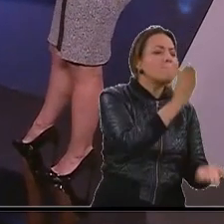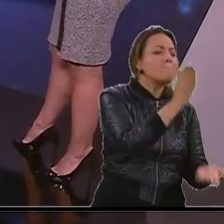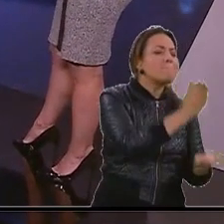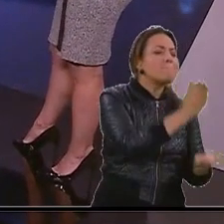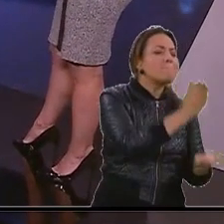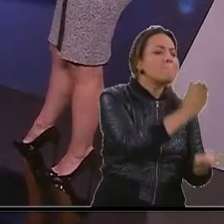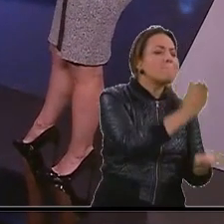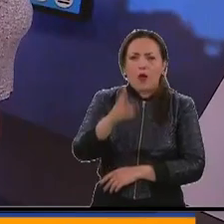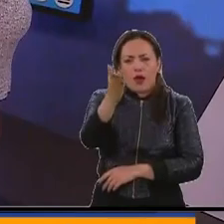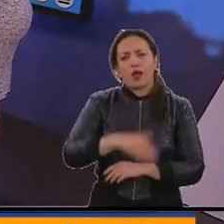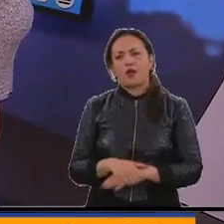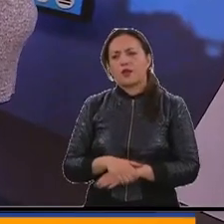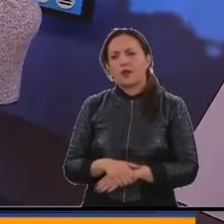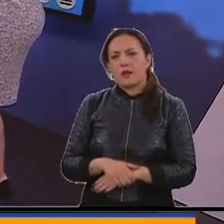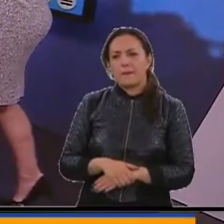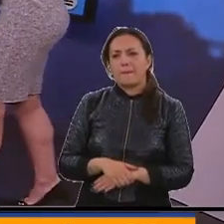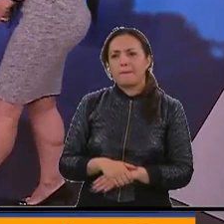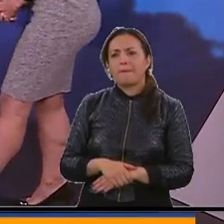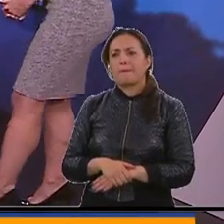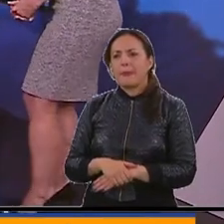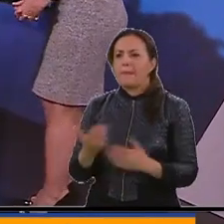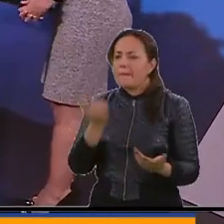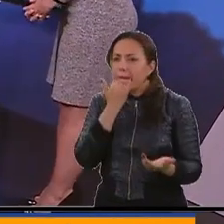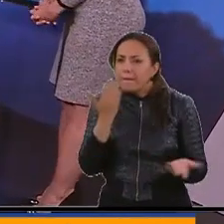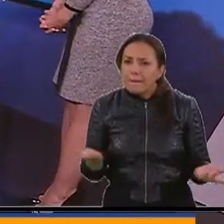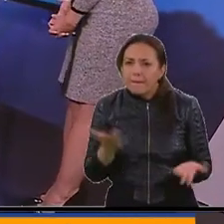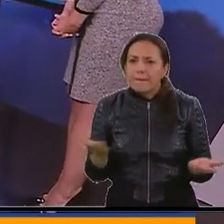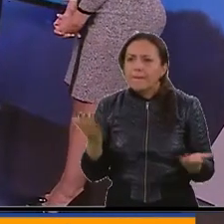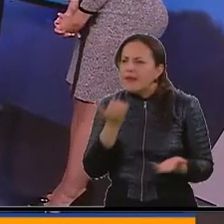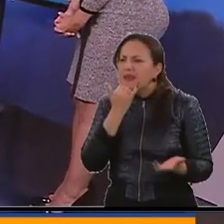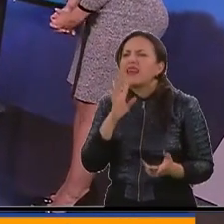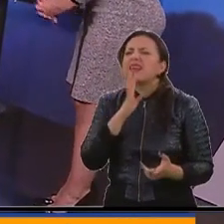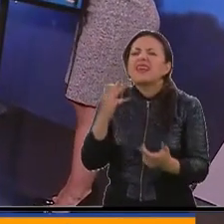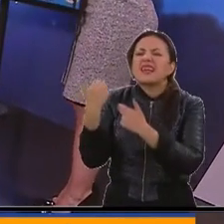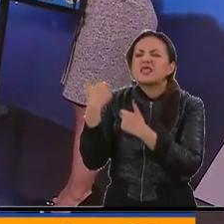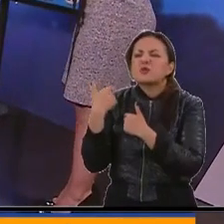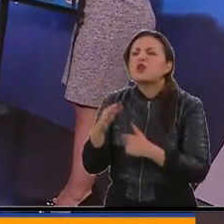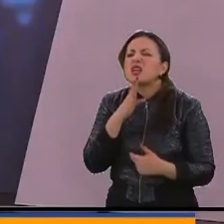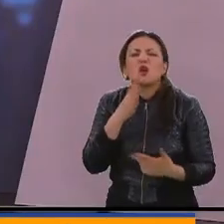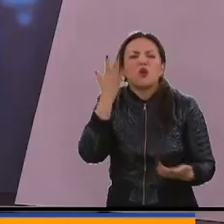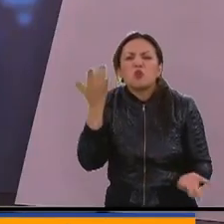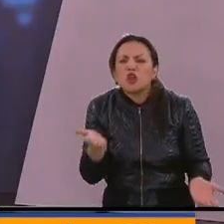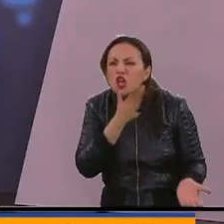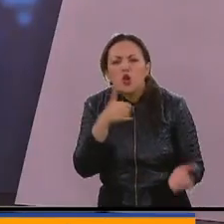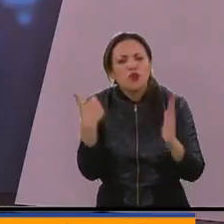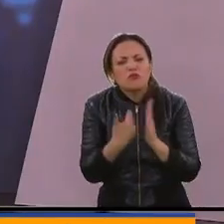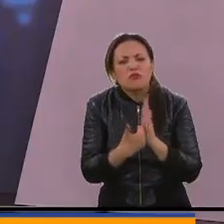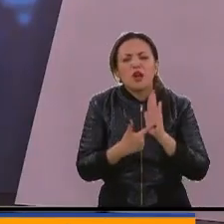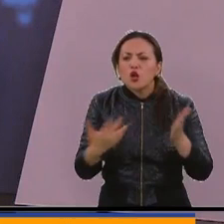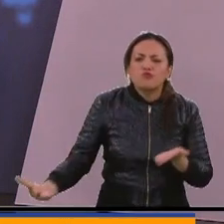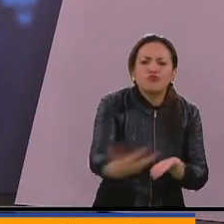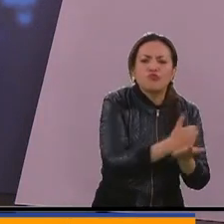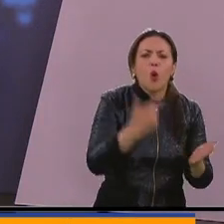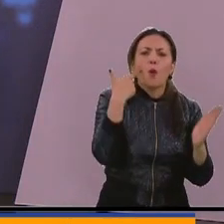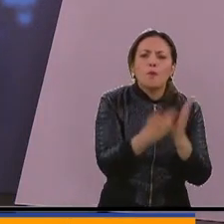un hurto. ¿Qué pasa cuando hay vencimientos de términos? ¿Por qué no se sustentan las pruebas suficientes